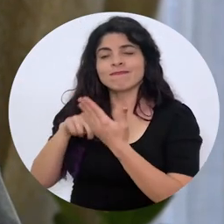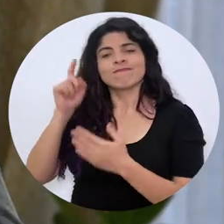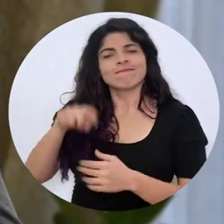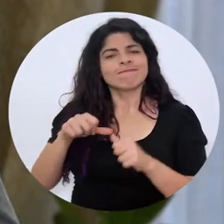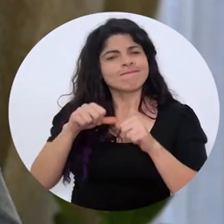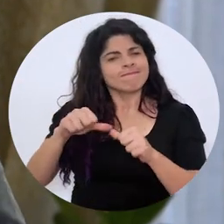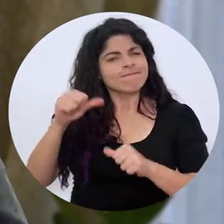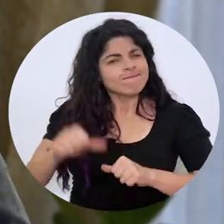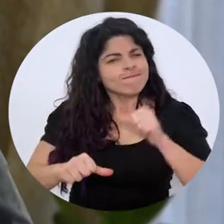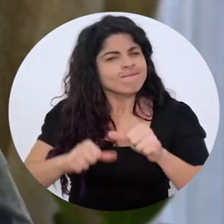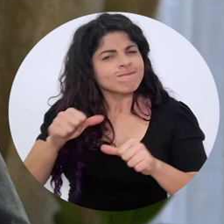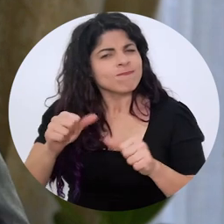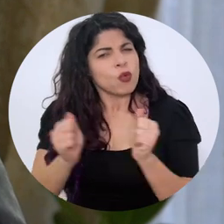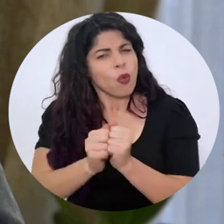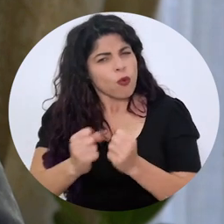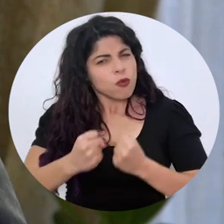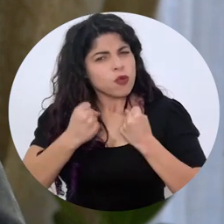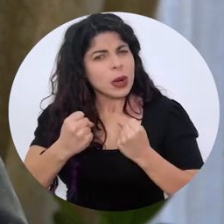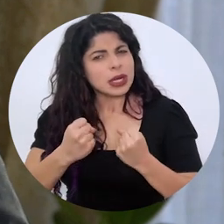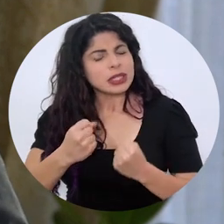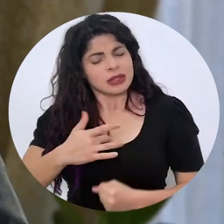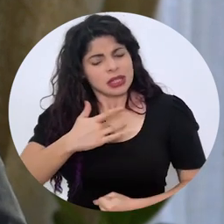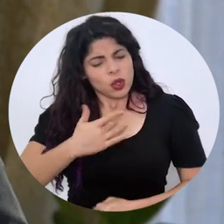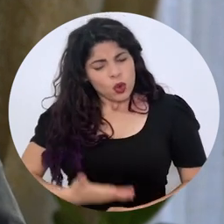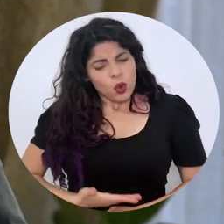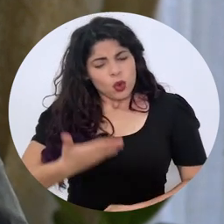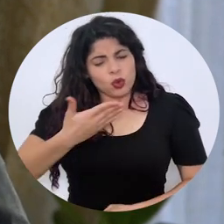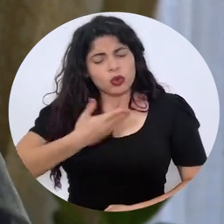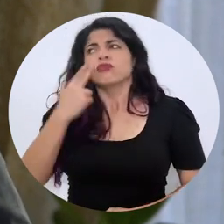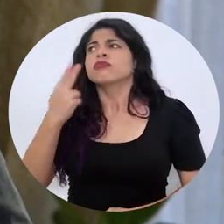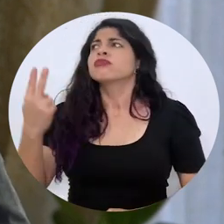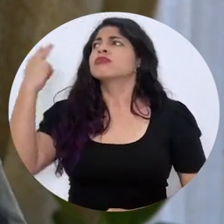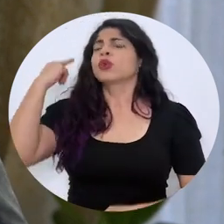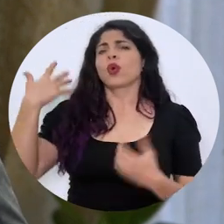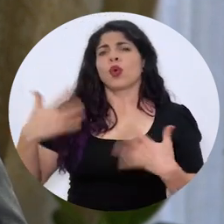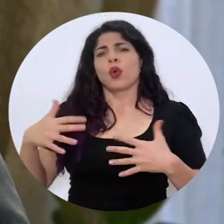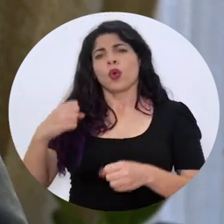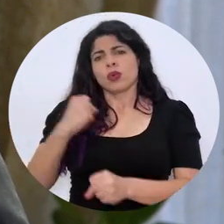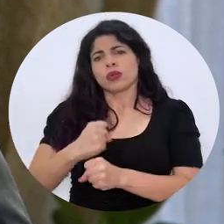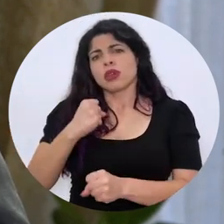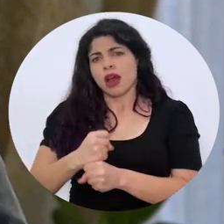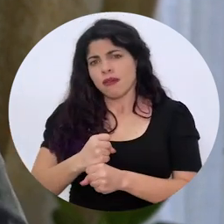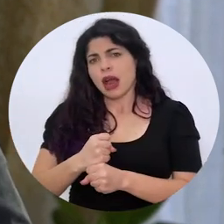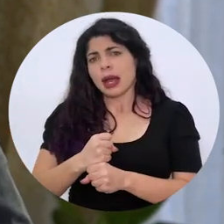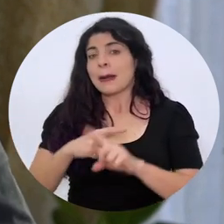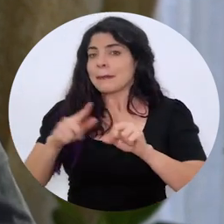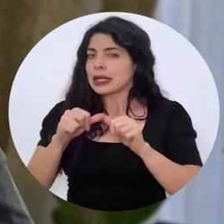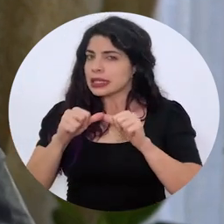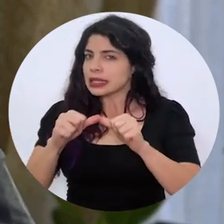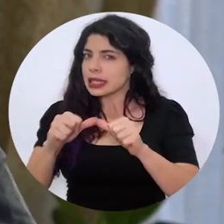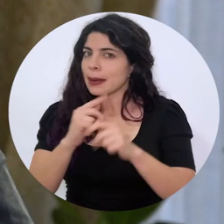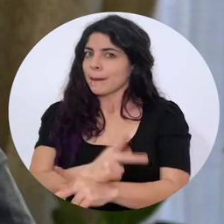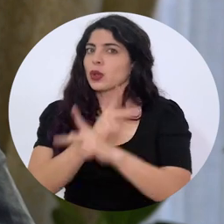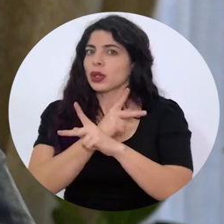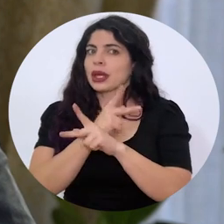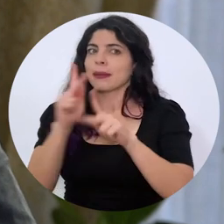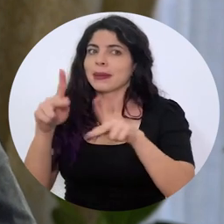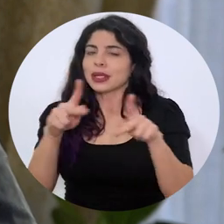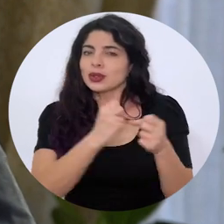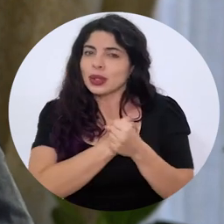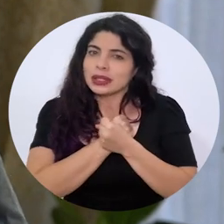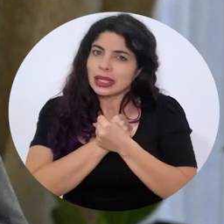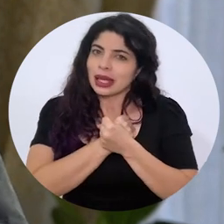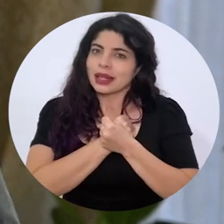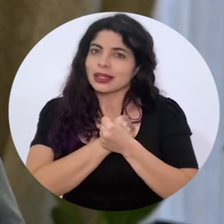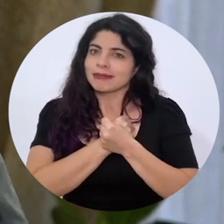continuar con fuerza, a sentirnos orgullosos del trabajo realizado y continuar protegiendo a nuestros seres amados.